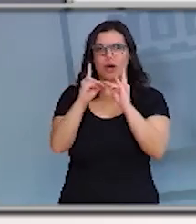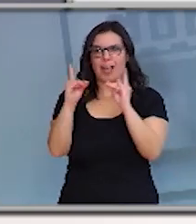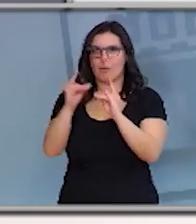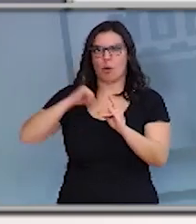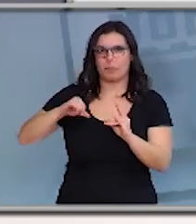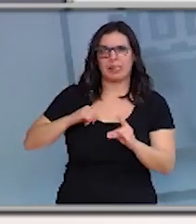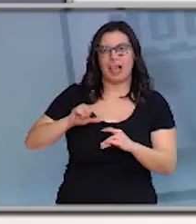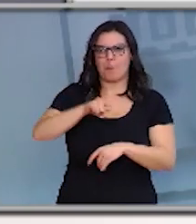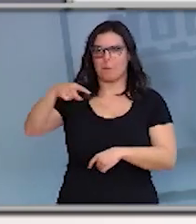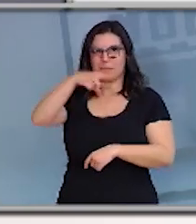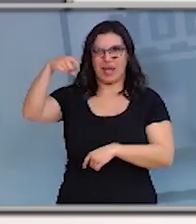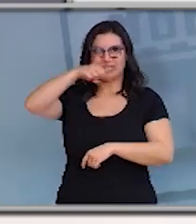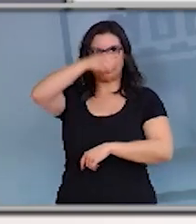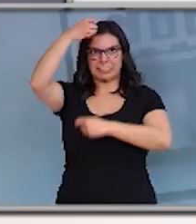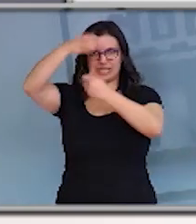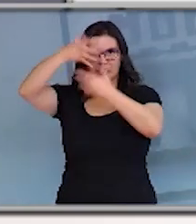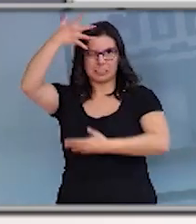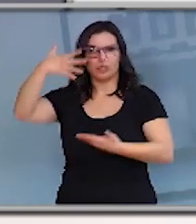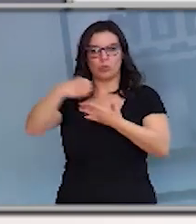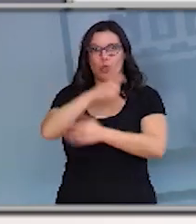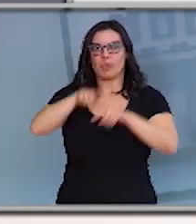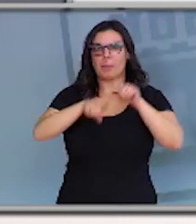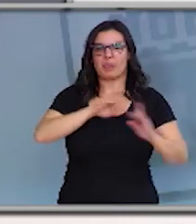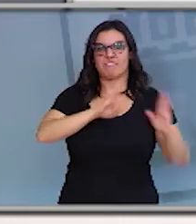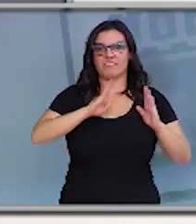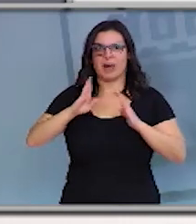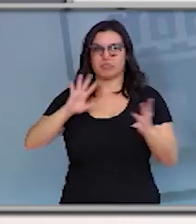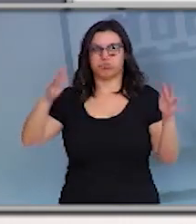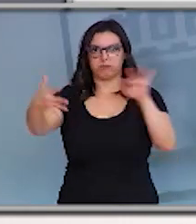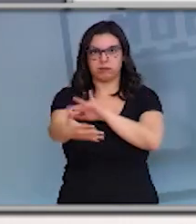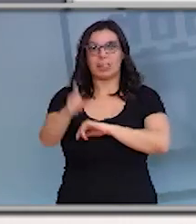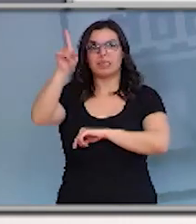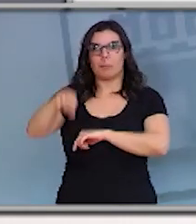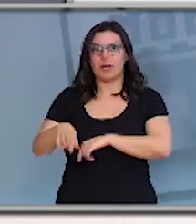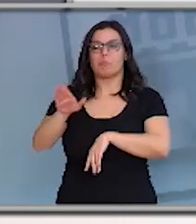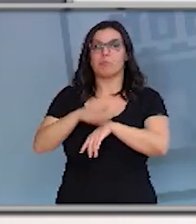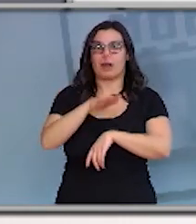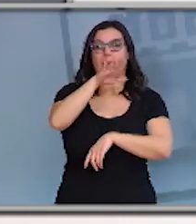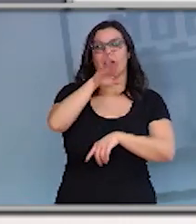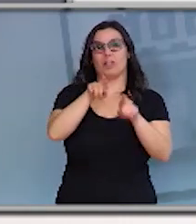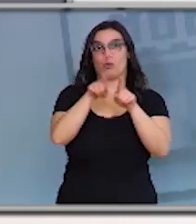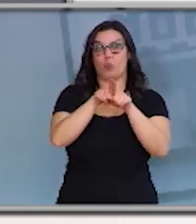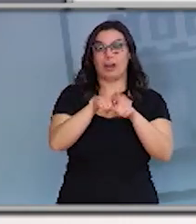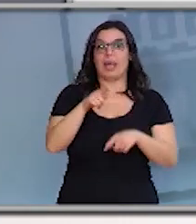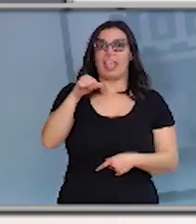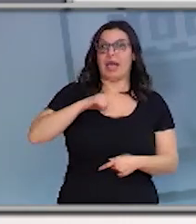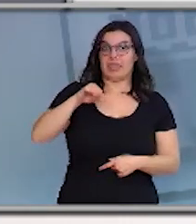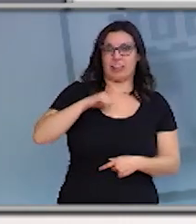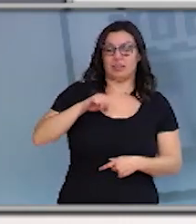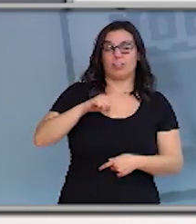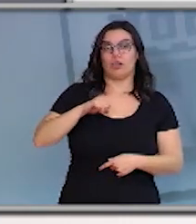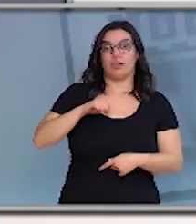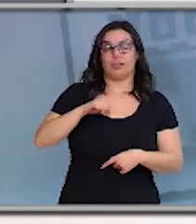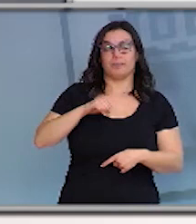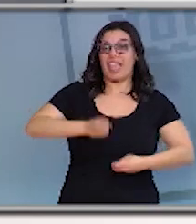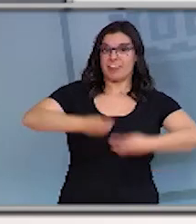profesionales según el avance de las fases e incluso para recuperar edificios sanitarios y no sanitarios que podamos